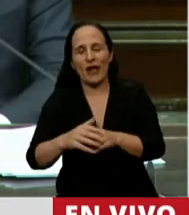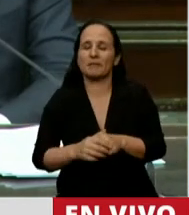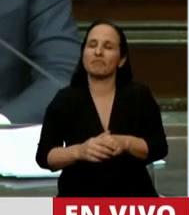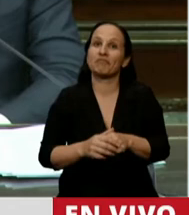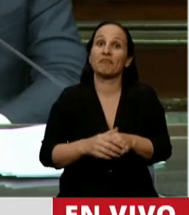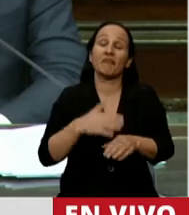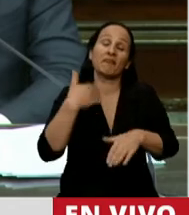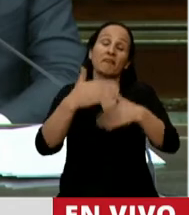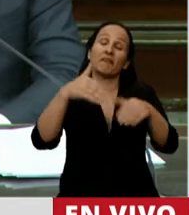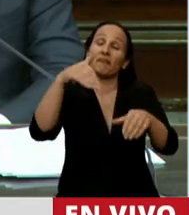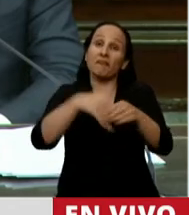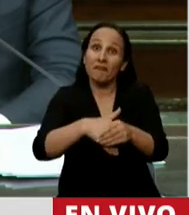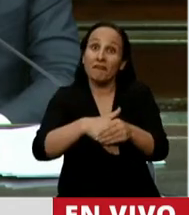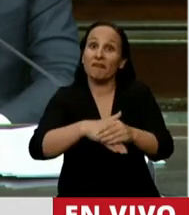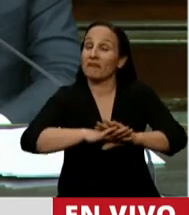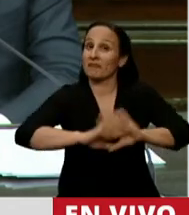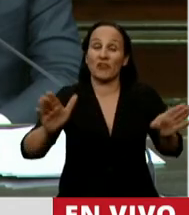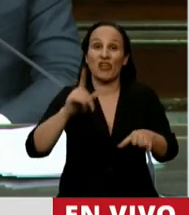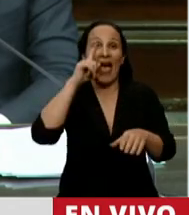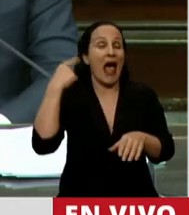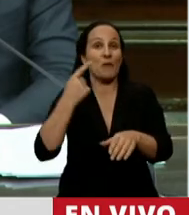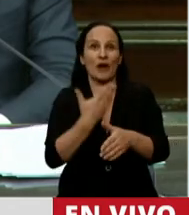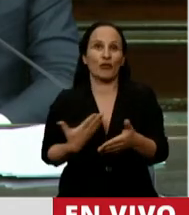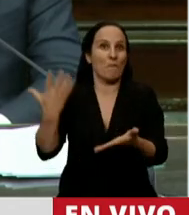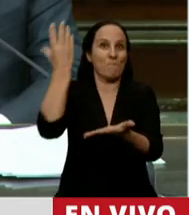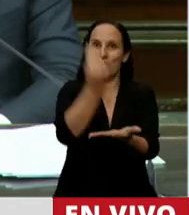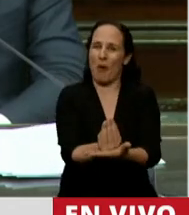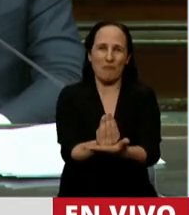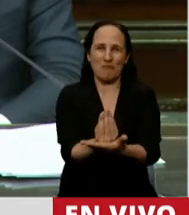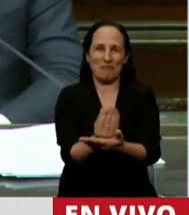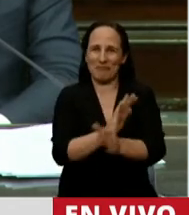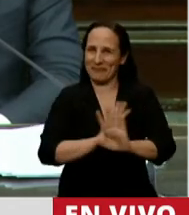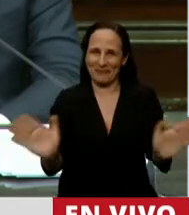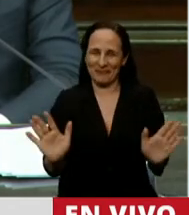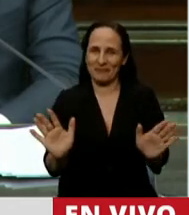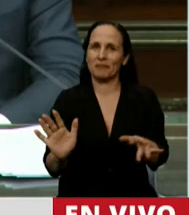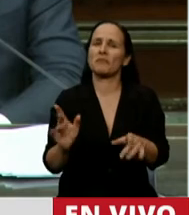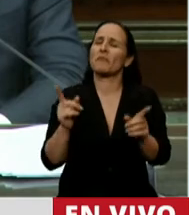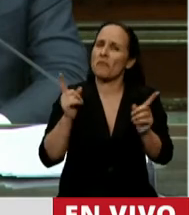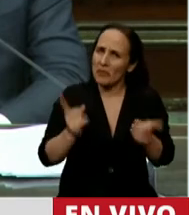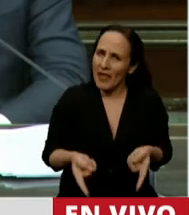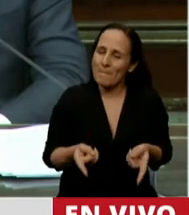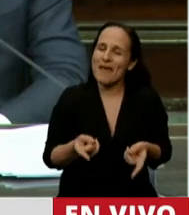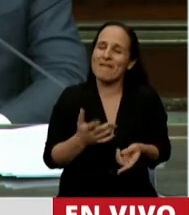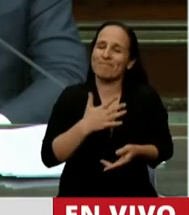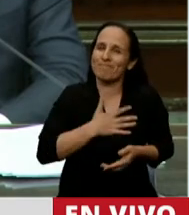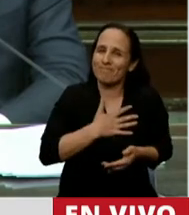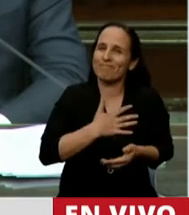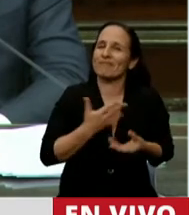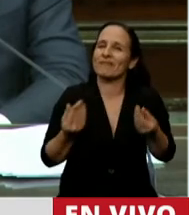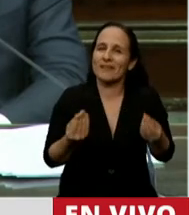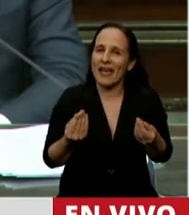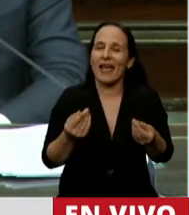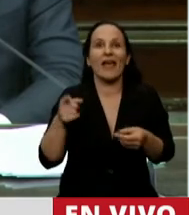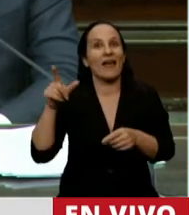consagró a Alberto Fernández como presidente de la nación y tuvimos también la buena noticia de